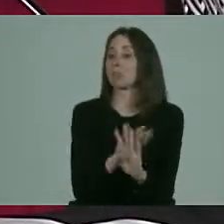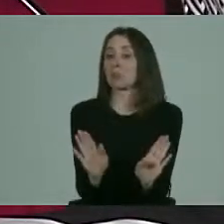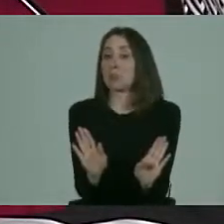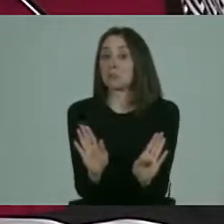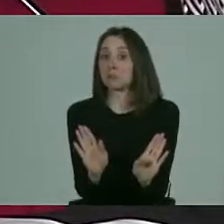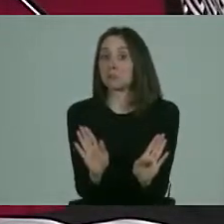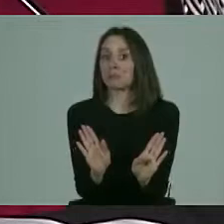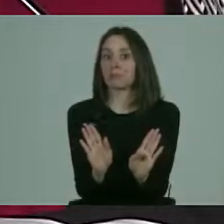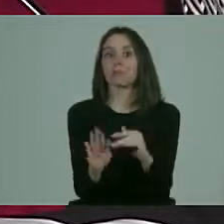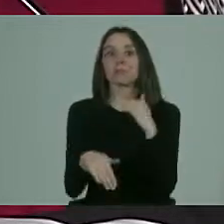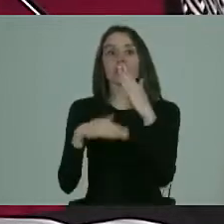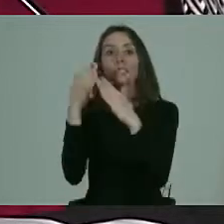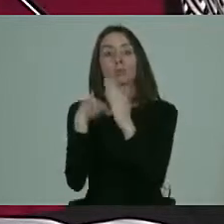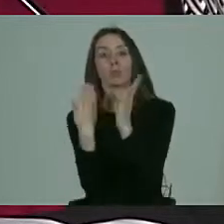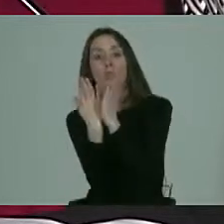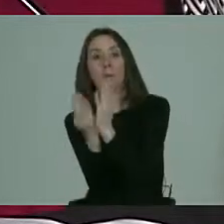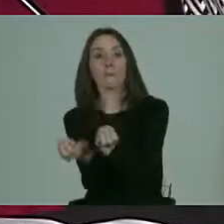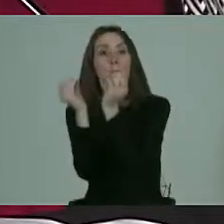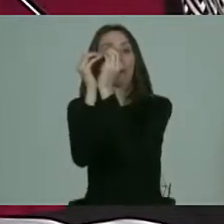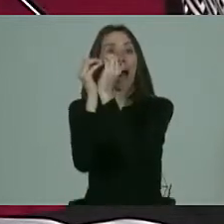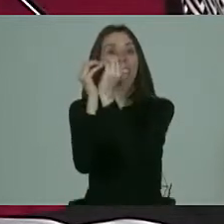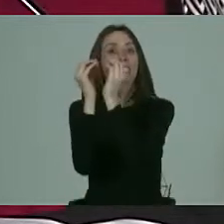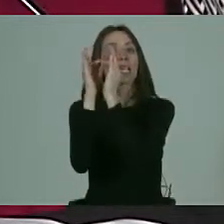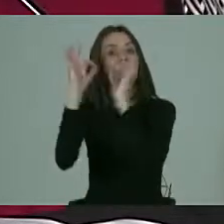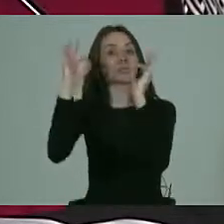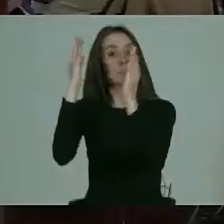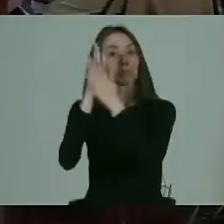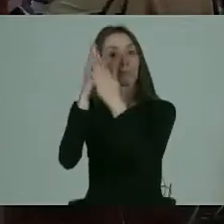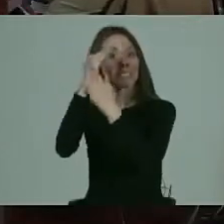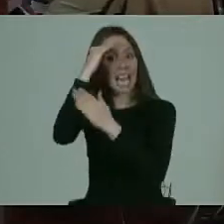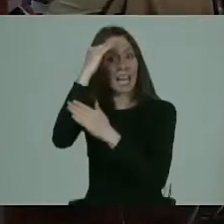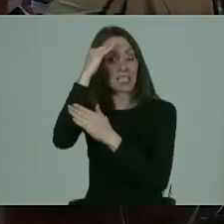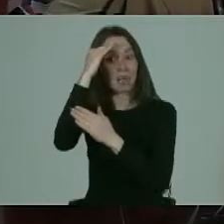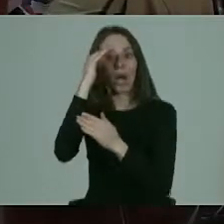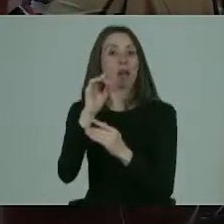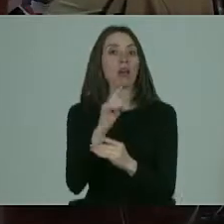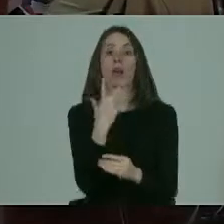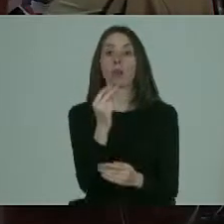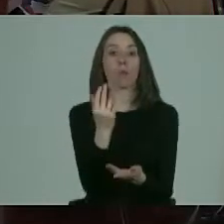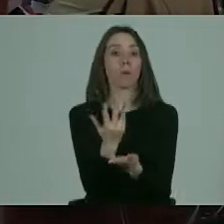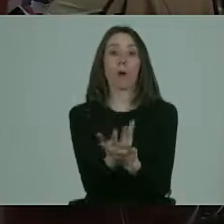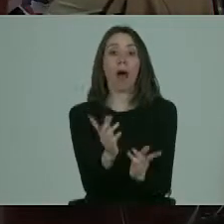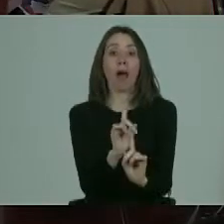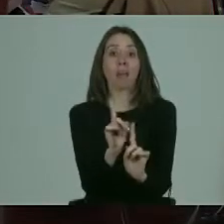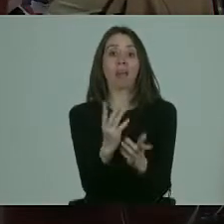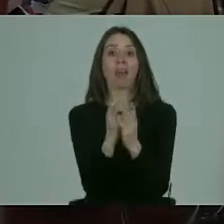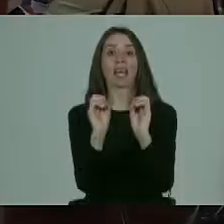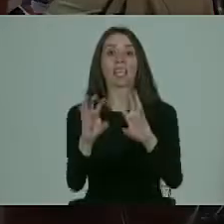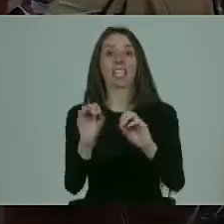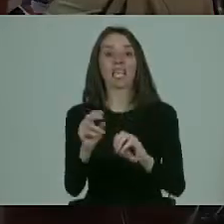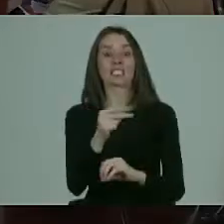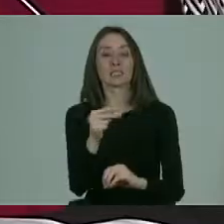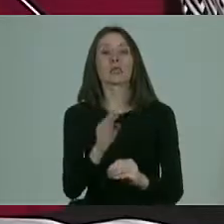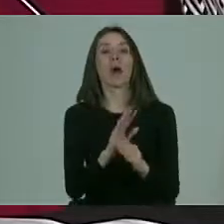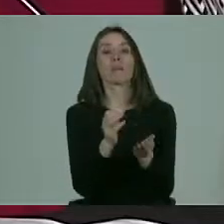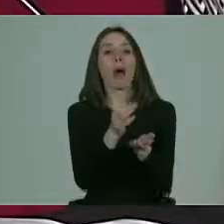Después, como especialista, no hay clase de sexualidad. O sea, uno sabe indicar hormonas, anticonceptivas,